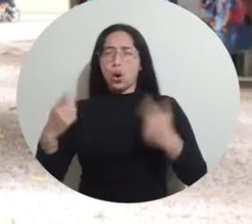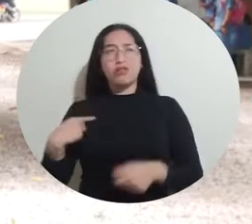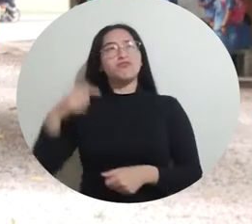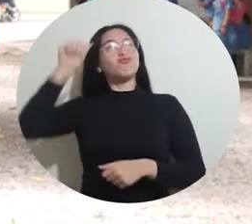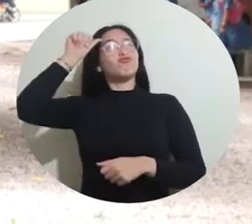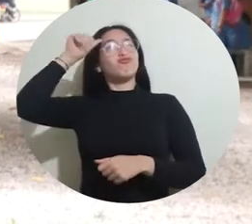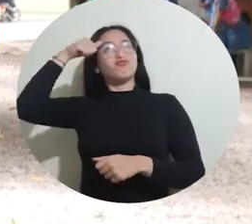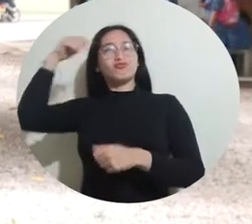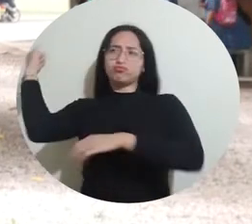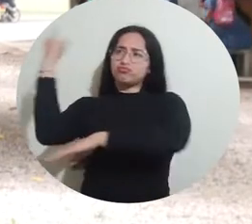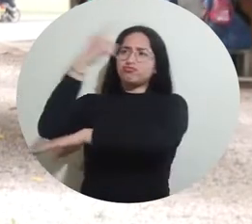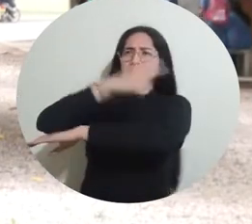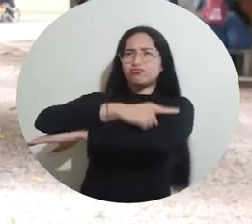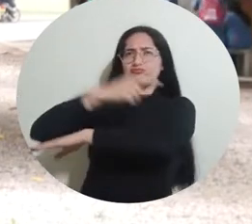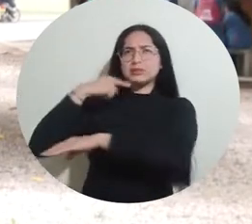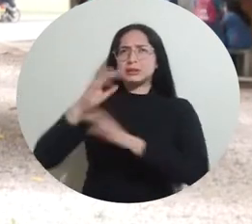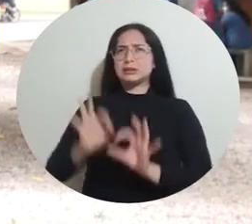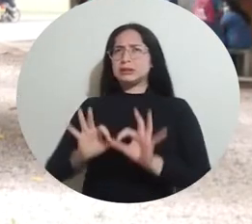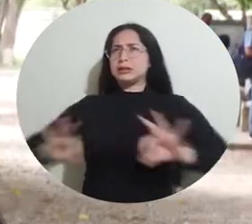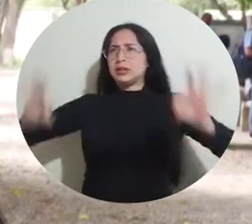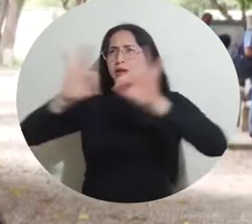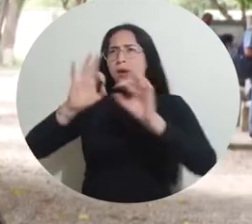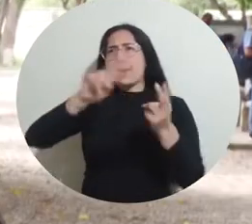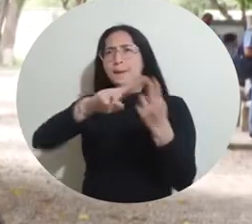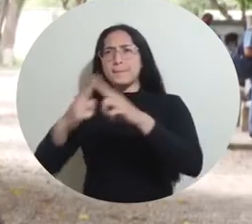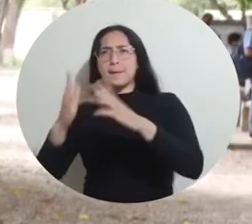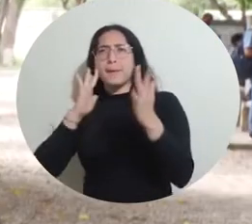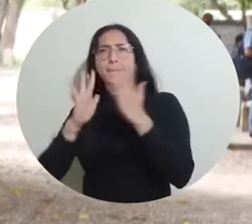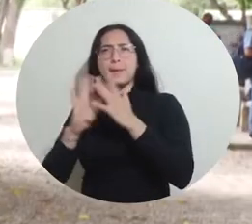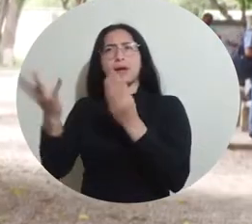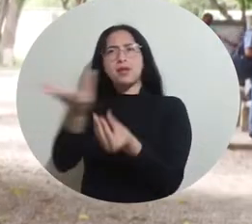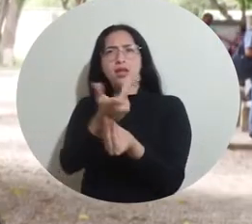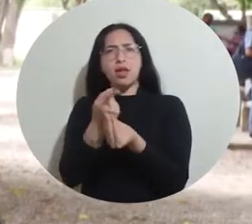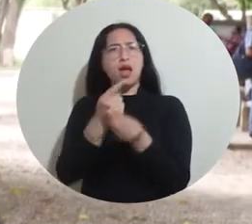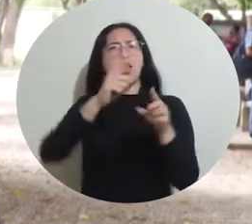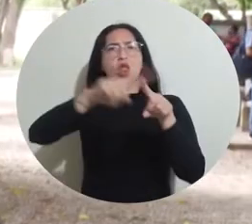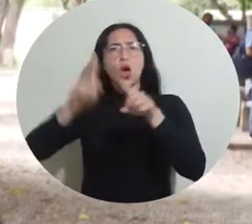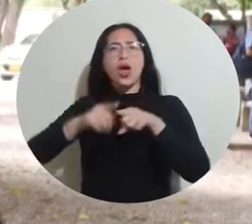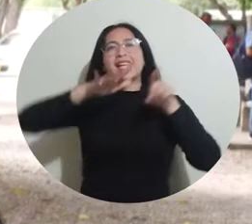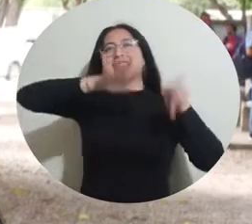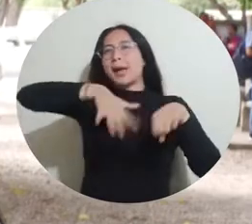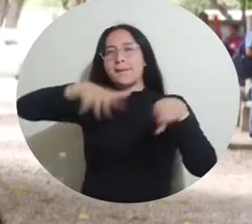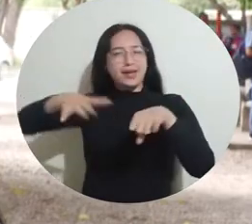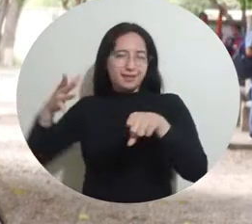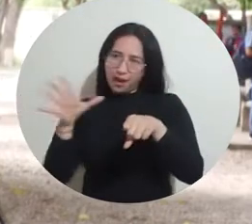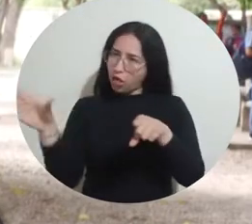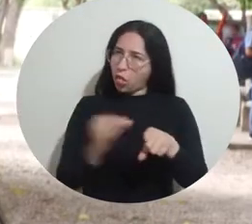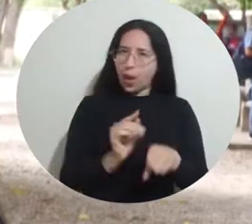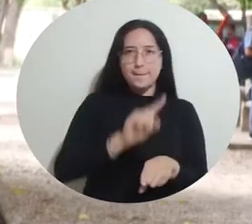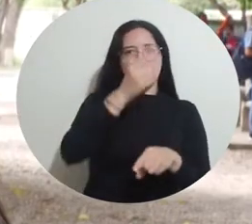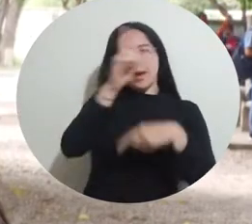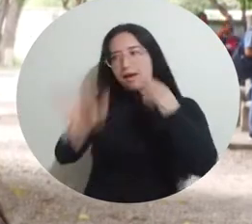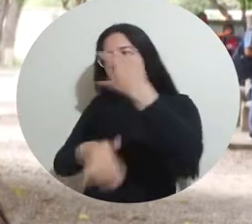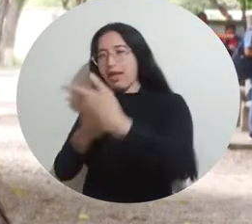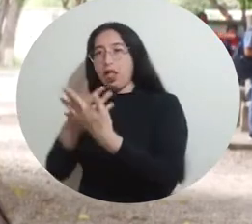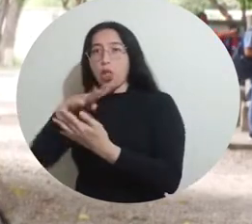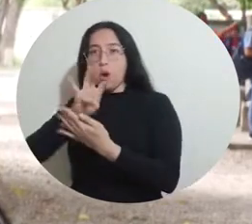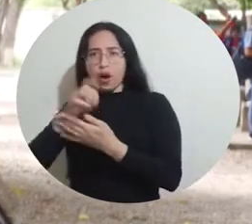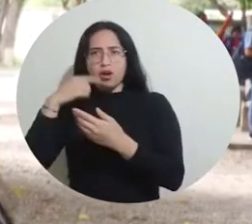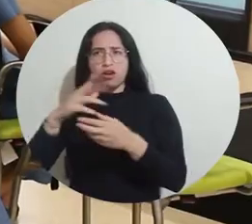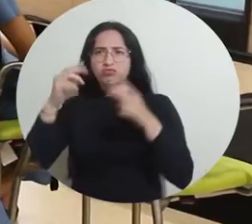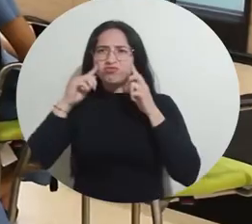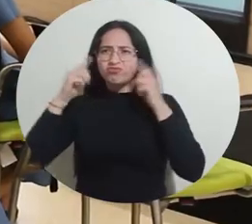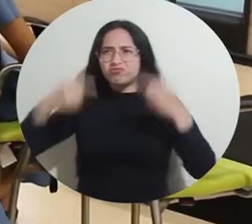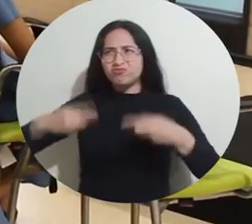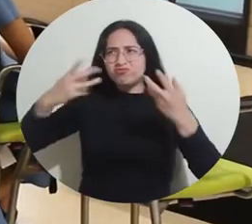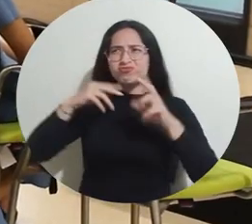Conmemorar este importante evento desde el arte a través de la participación de todos los semestres de la carrera, de primero a